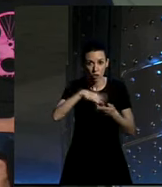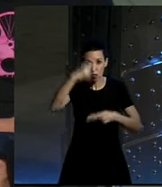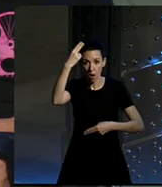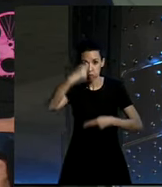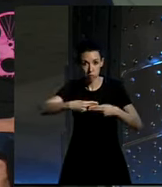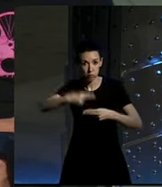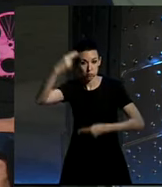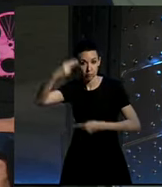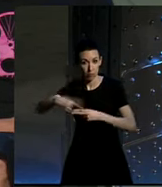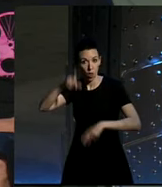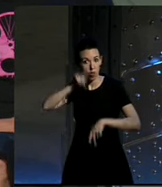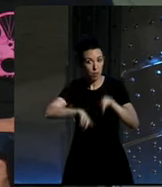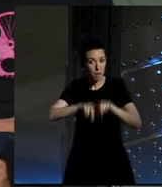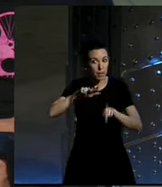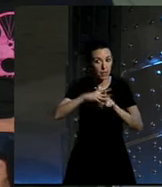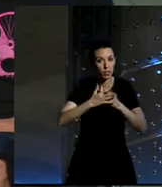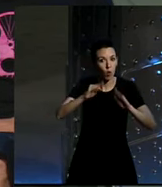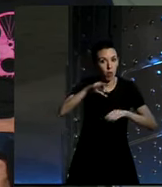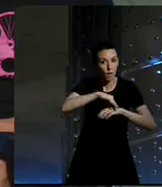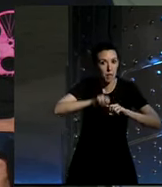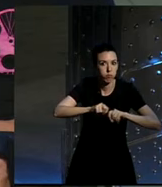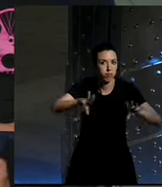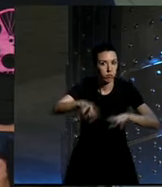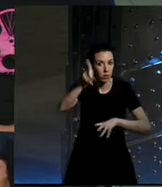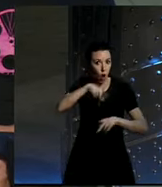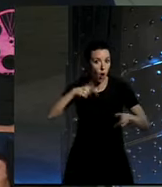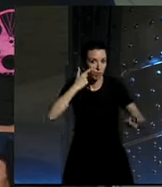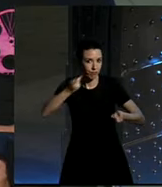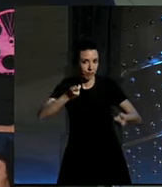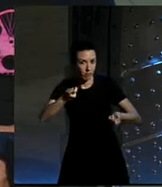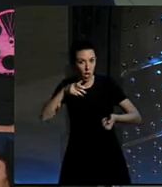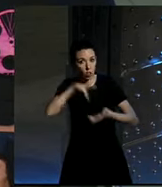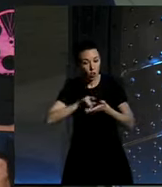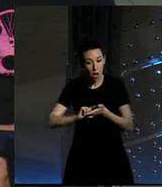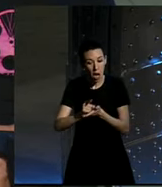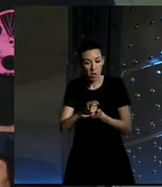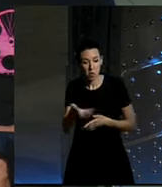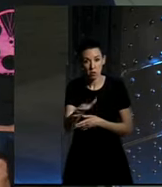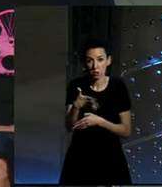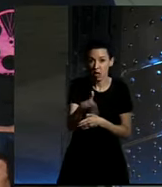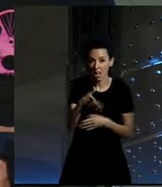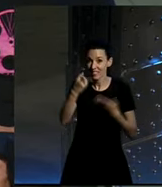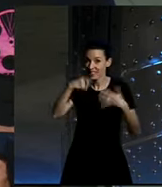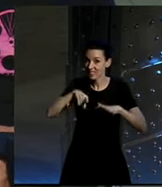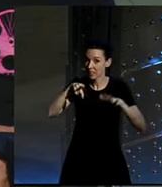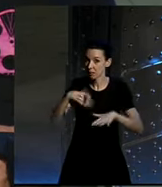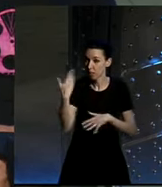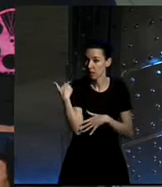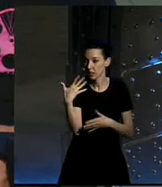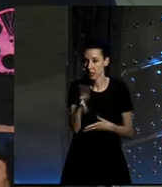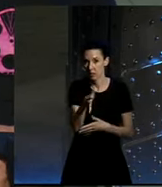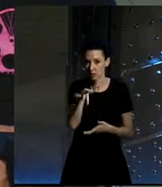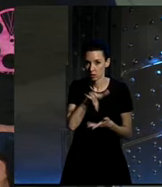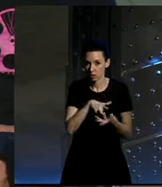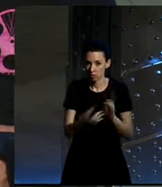según este según esté la situación y desde que diseñamos la ruta más o menos hace seis meses la